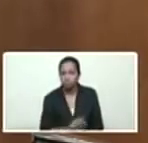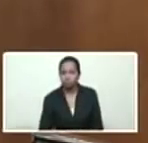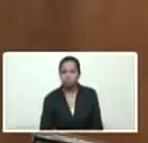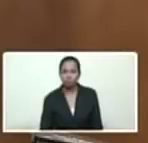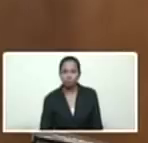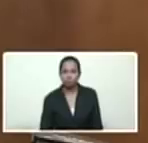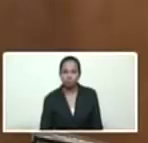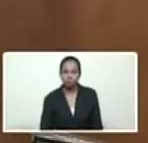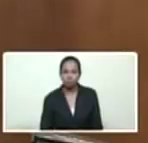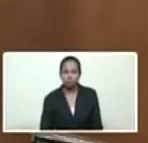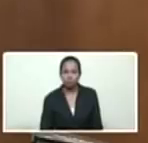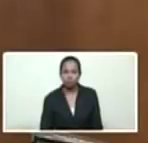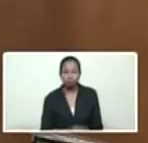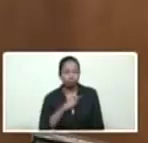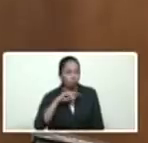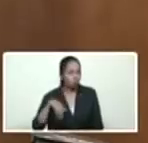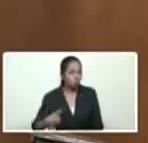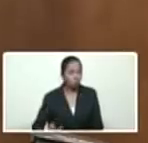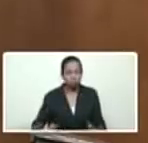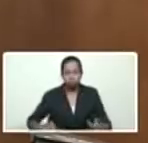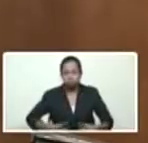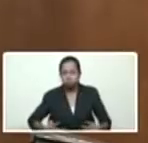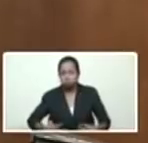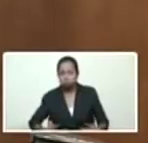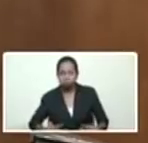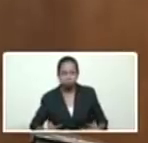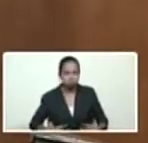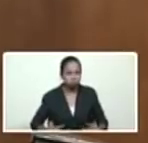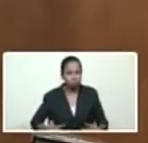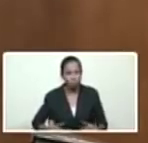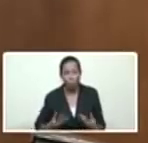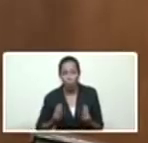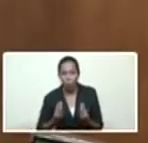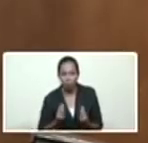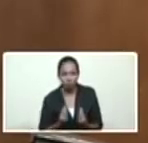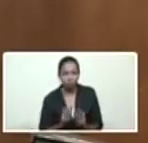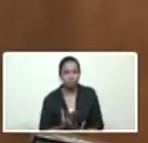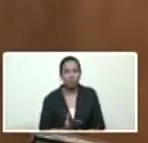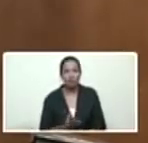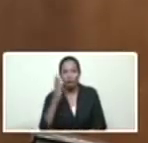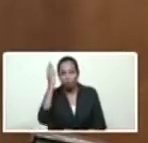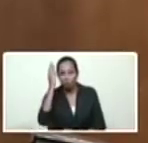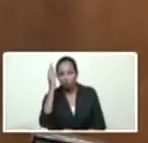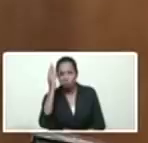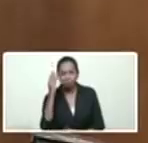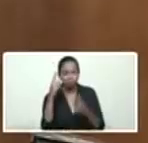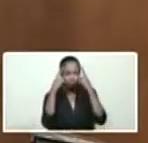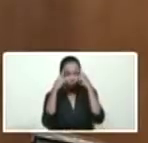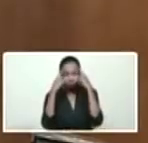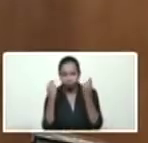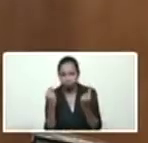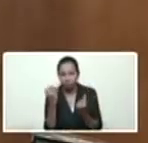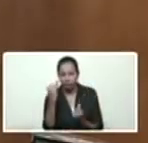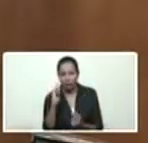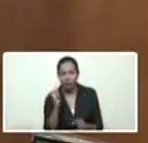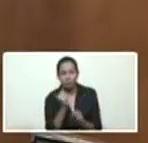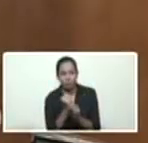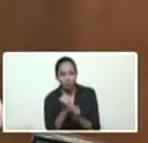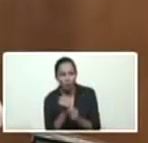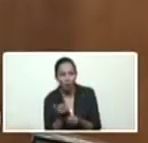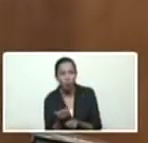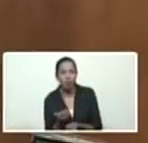Haciendo un esfuerzo tremendo, del conocimiento de nuestros expertos, de los trabajadores,